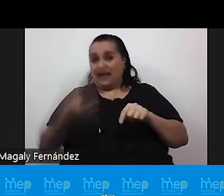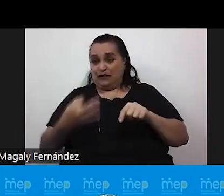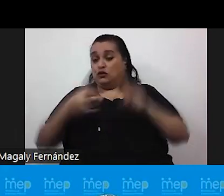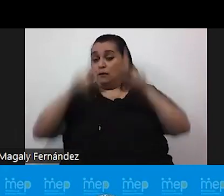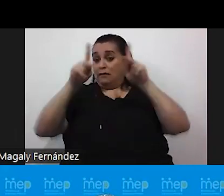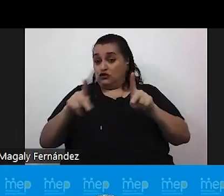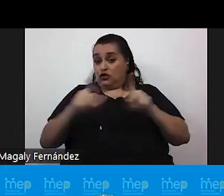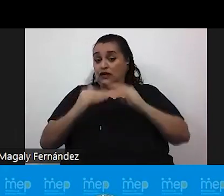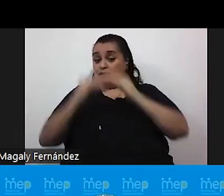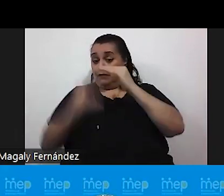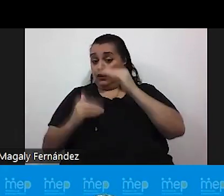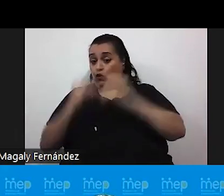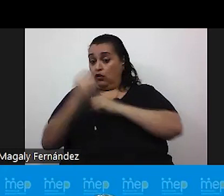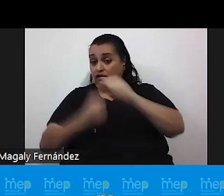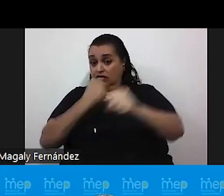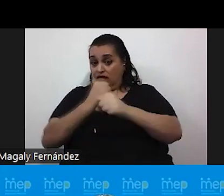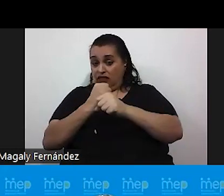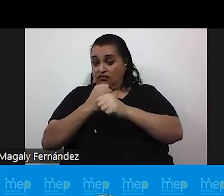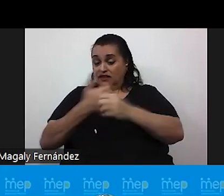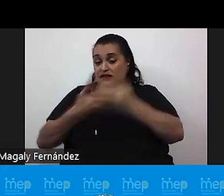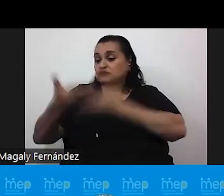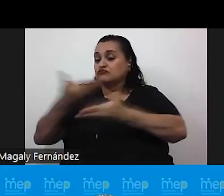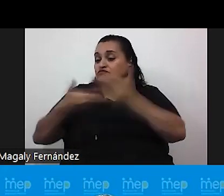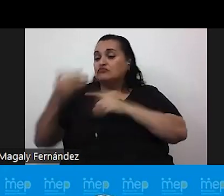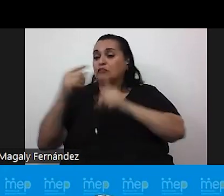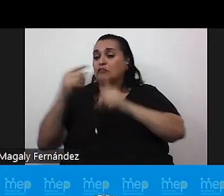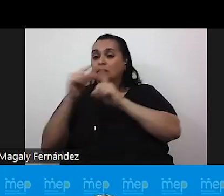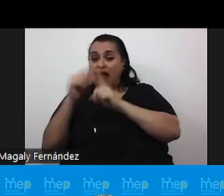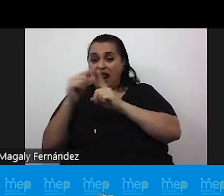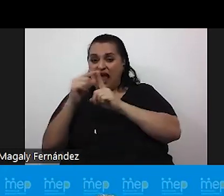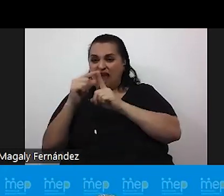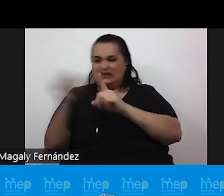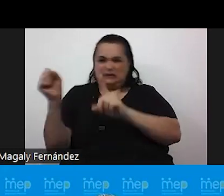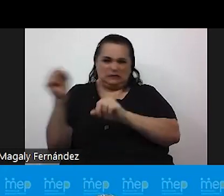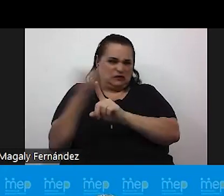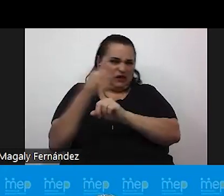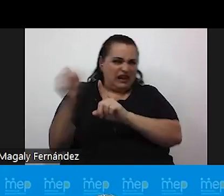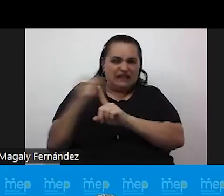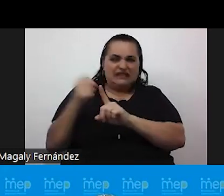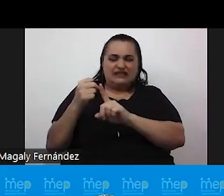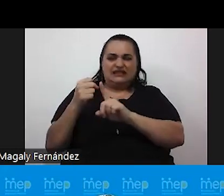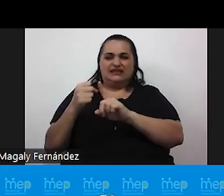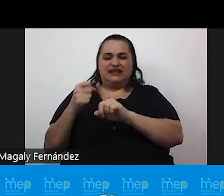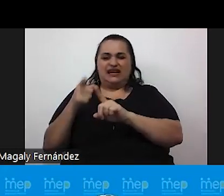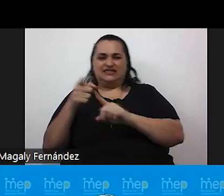de edad se tratan con palabras violentas acerca de la orientación sexual inadecuadas